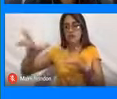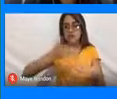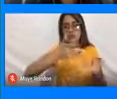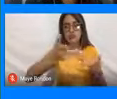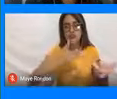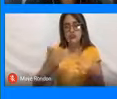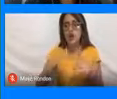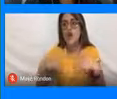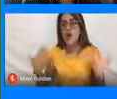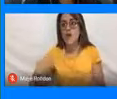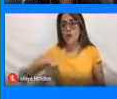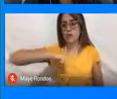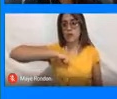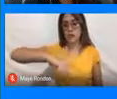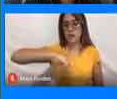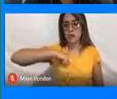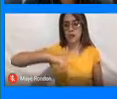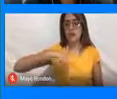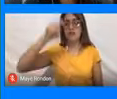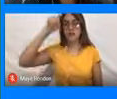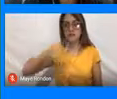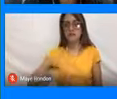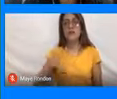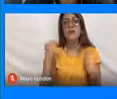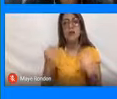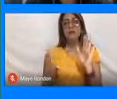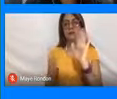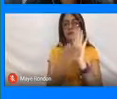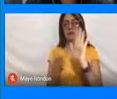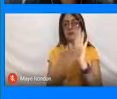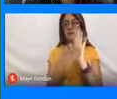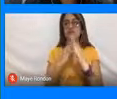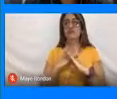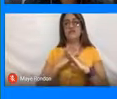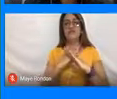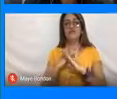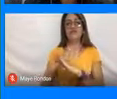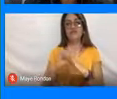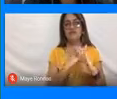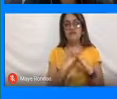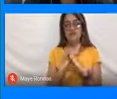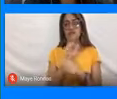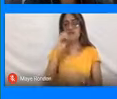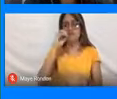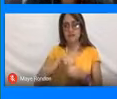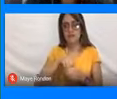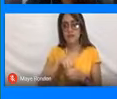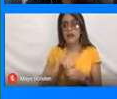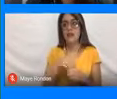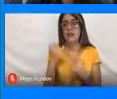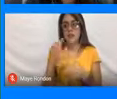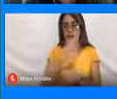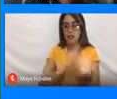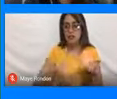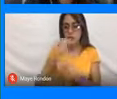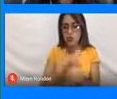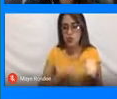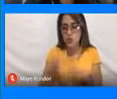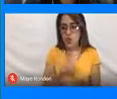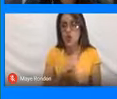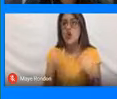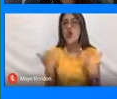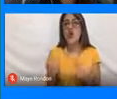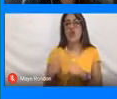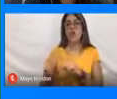tanto con derechos como con deberes, para garantizar la seguridad dentro de nuestra ciudad o dentro de nuestros